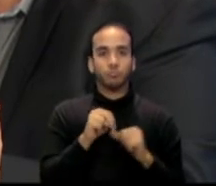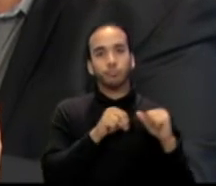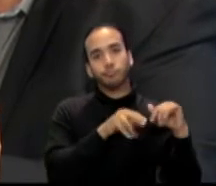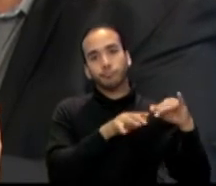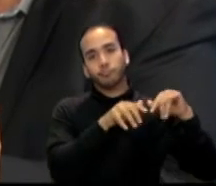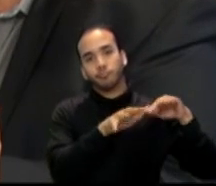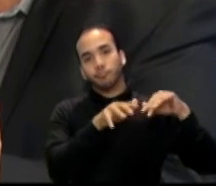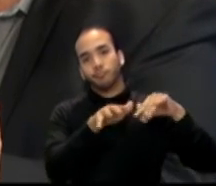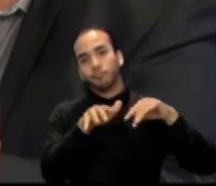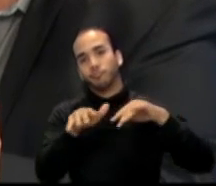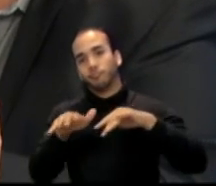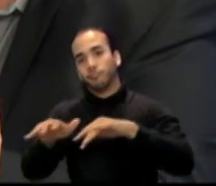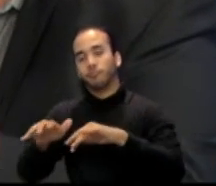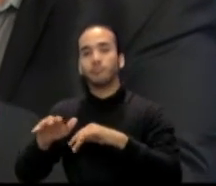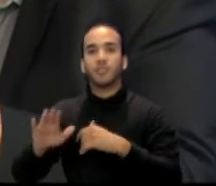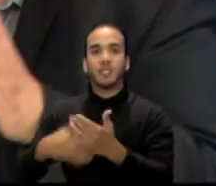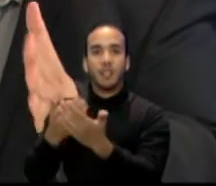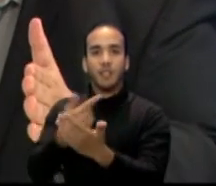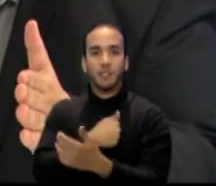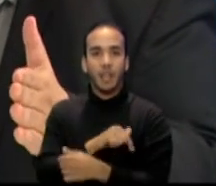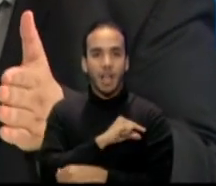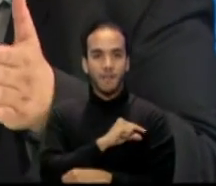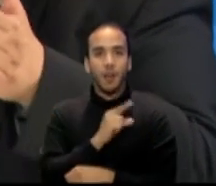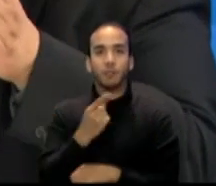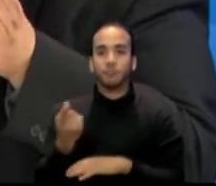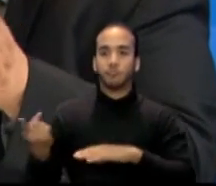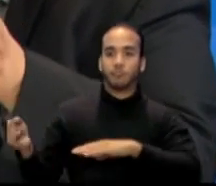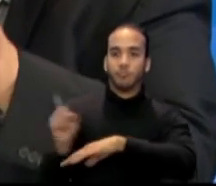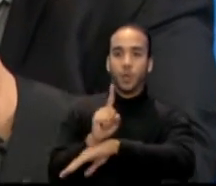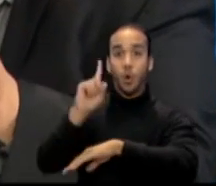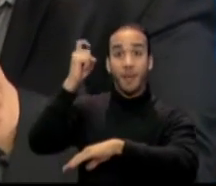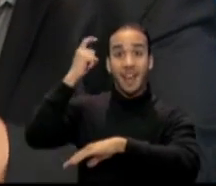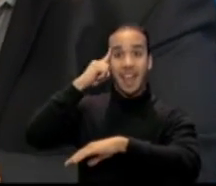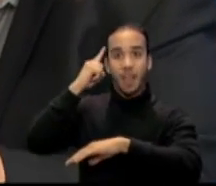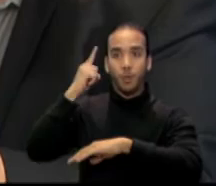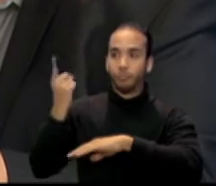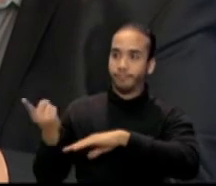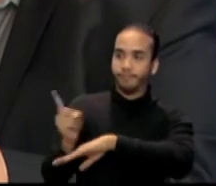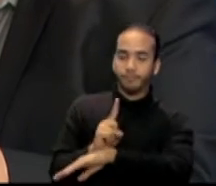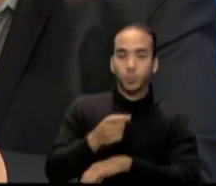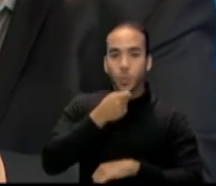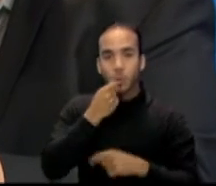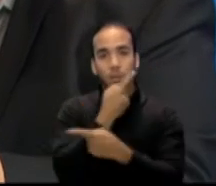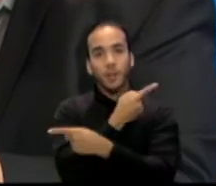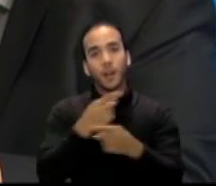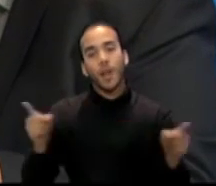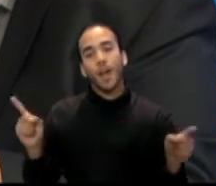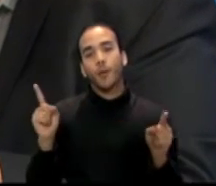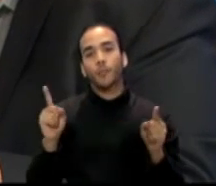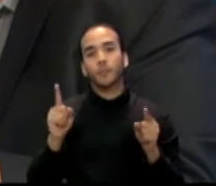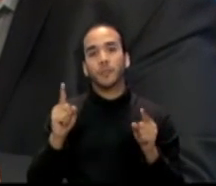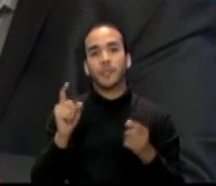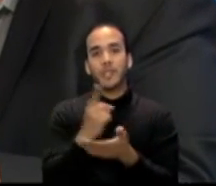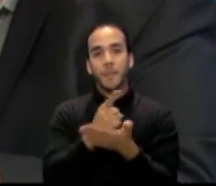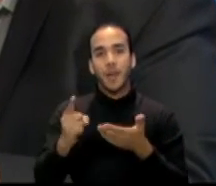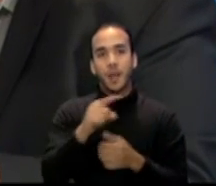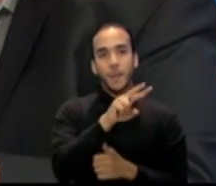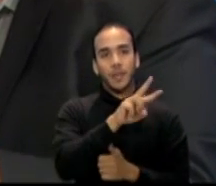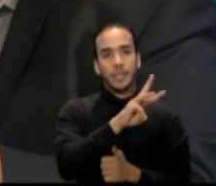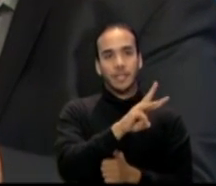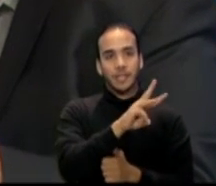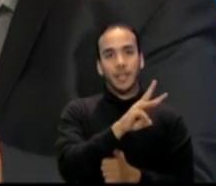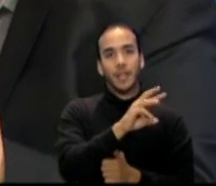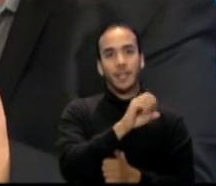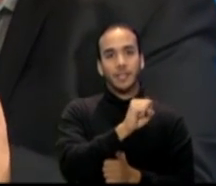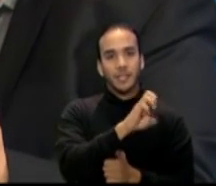donde va a estar el gobernador declarando la semana del 27 de septiembre al 3 de octubre como la semana de la comunidad